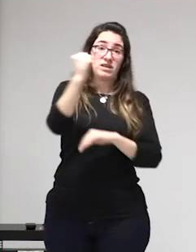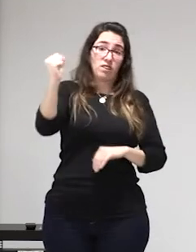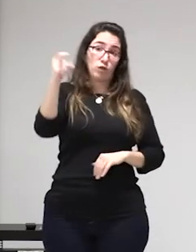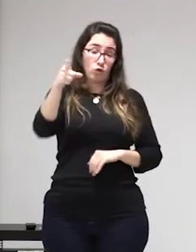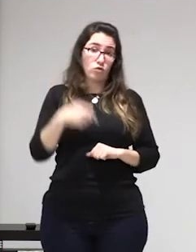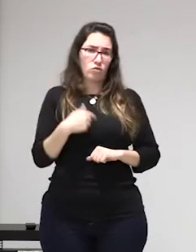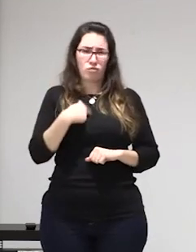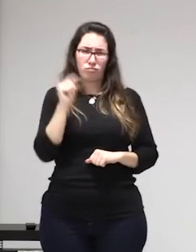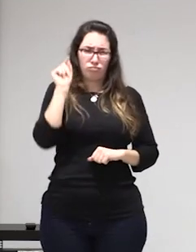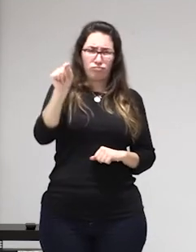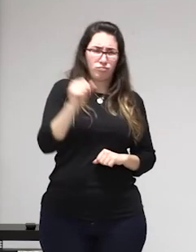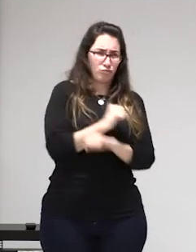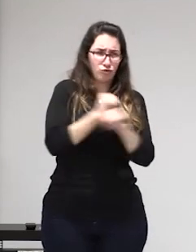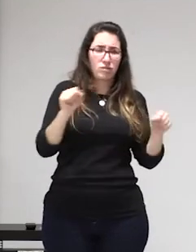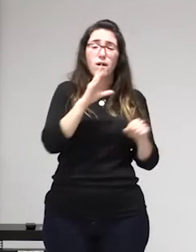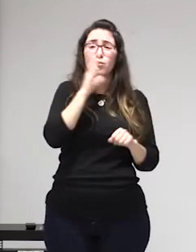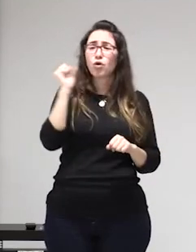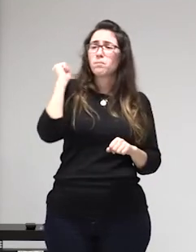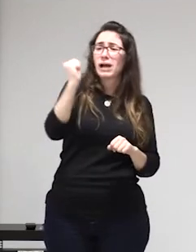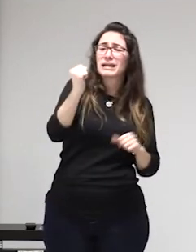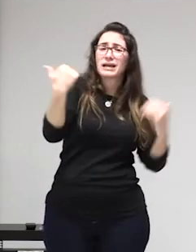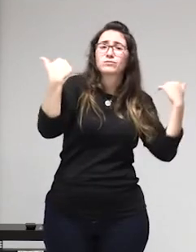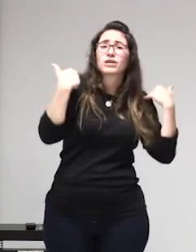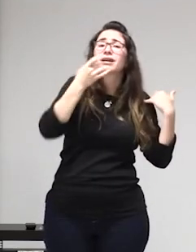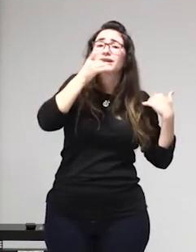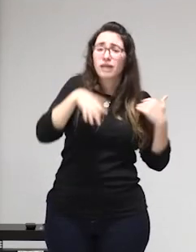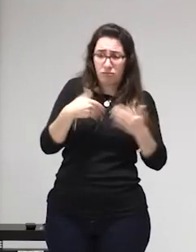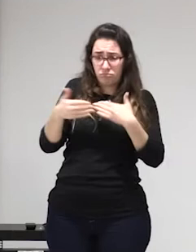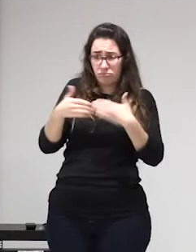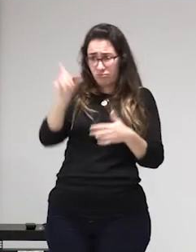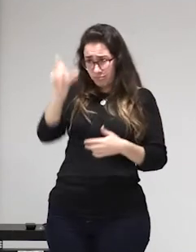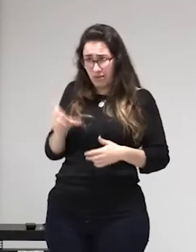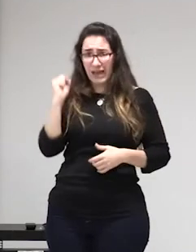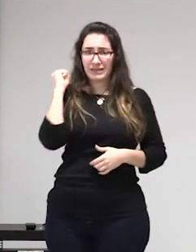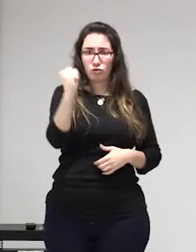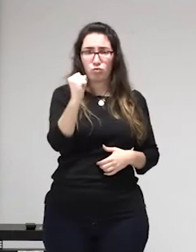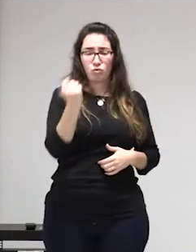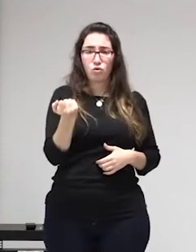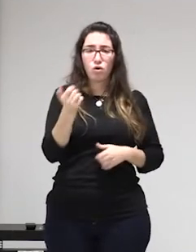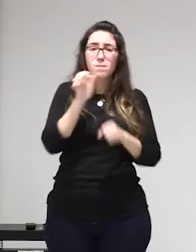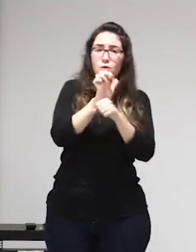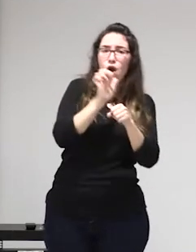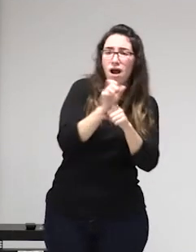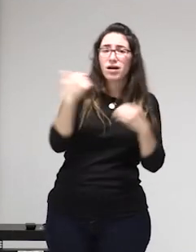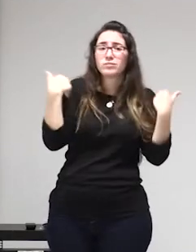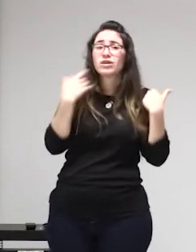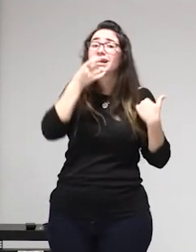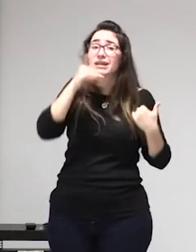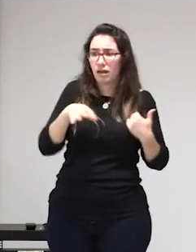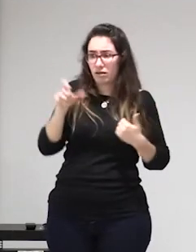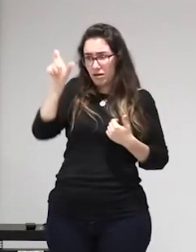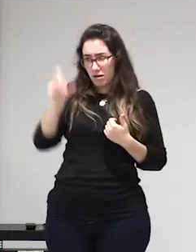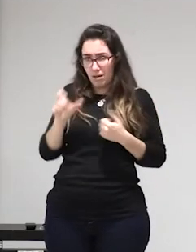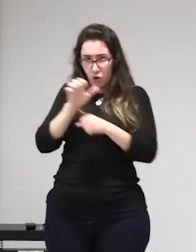que las mujeres usuarias no tenían no las trabajadoras sino las usuarias del recurso no les permitían ni maquillarse ni